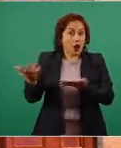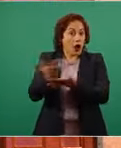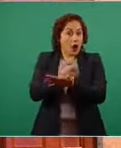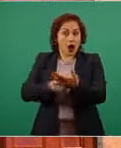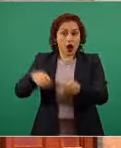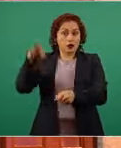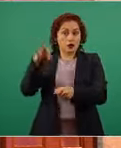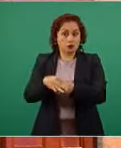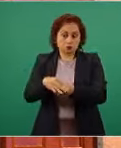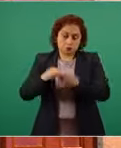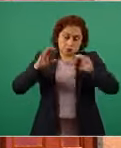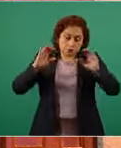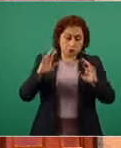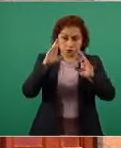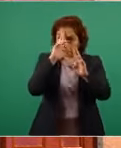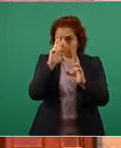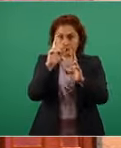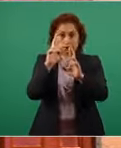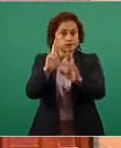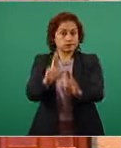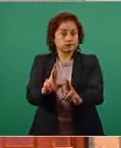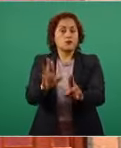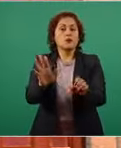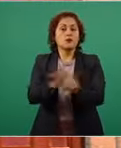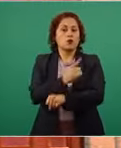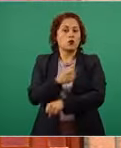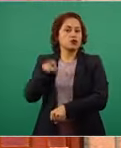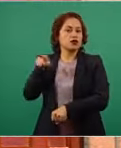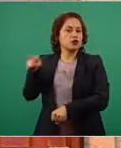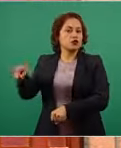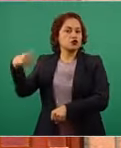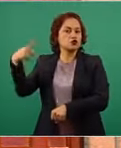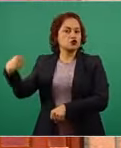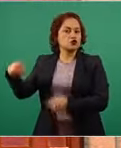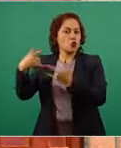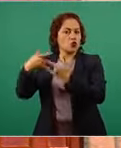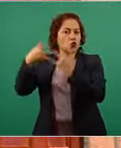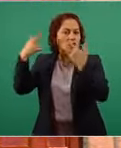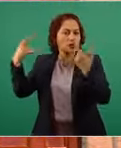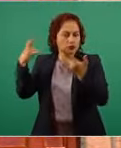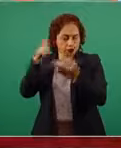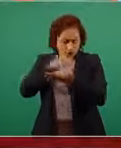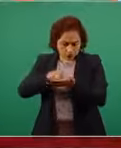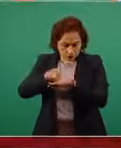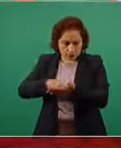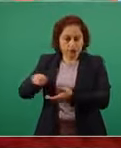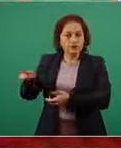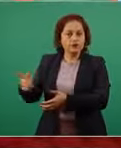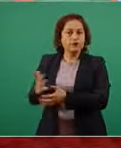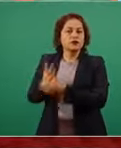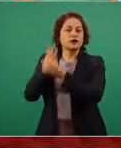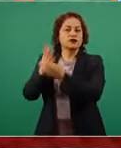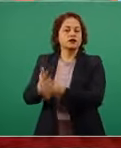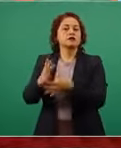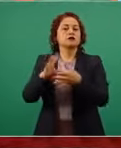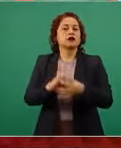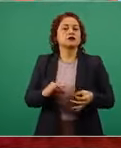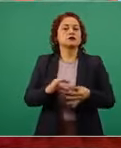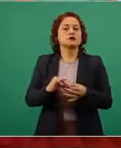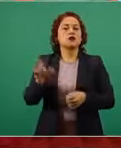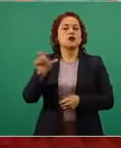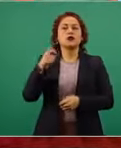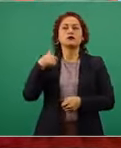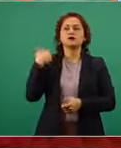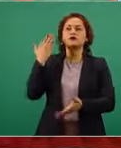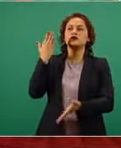a pesar de que tal como lo relata el propio Madero cuando fui a Oaxaca en mi gira de propaganda este